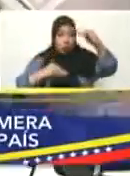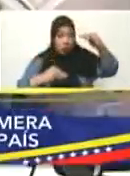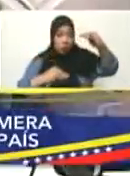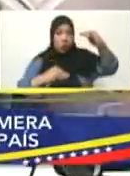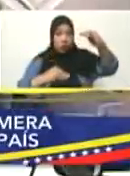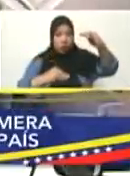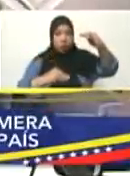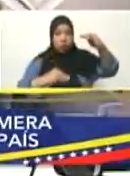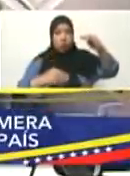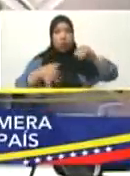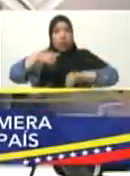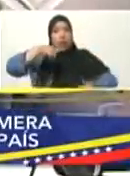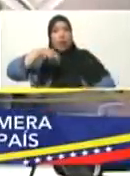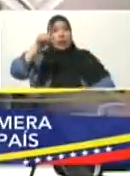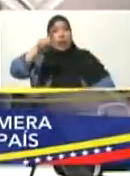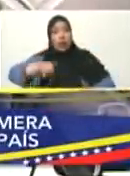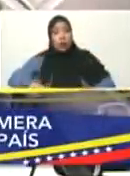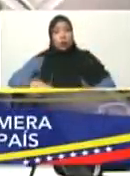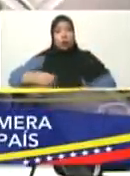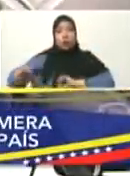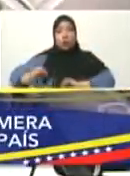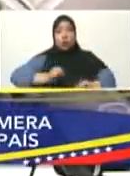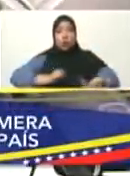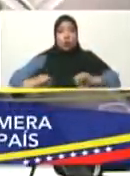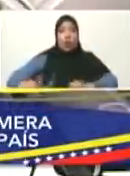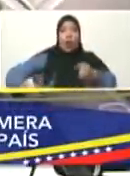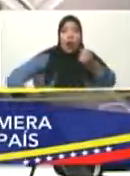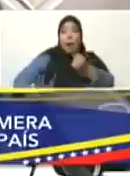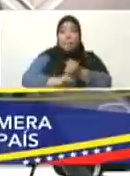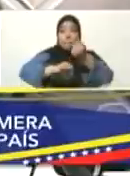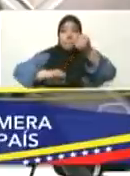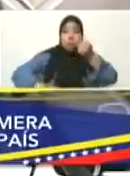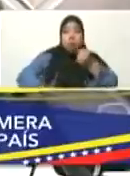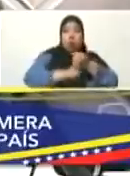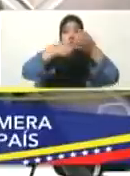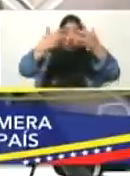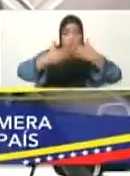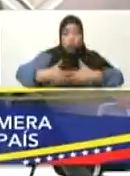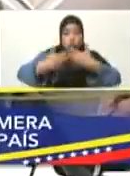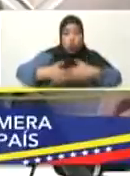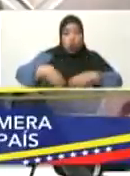En unciavo lugar, movilizar maquinarios de apoyo a obras públicas de recuperación.